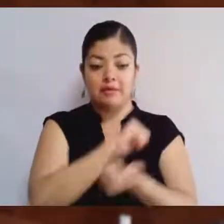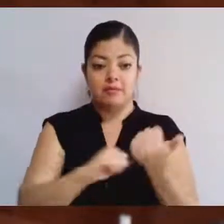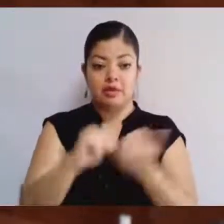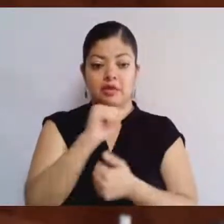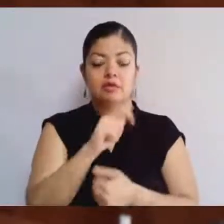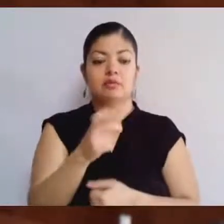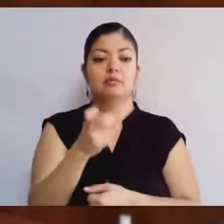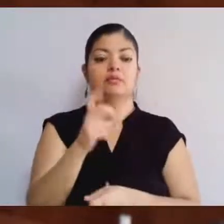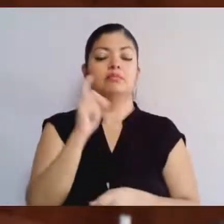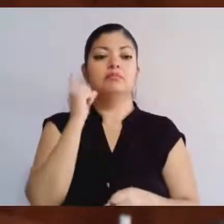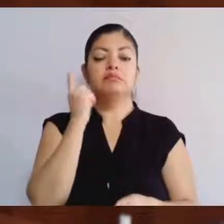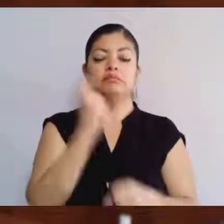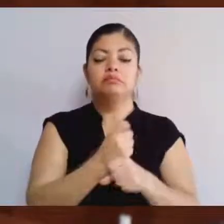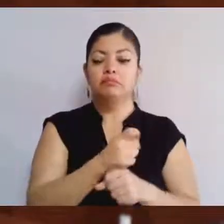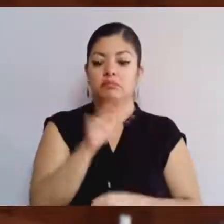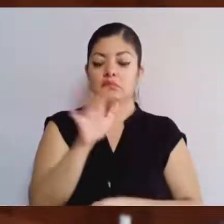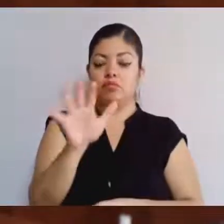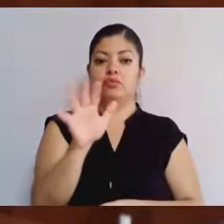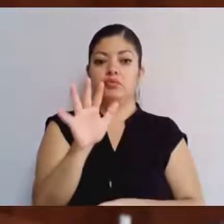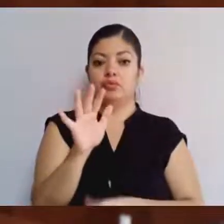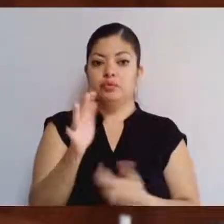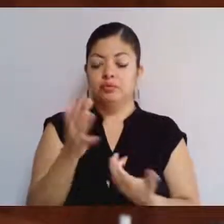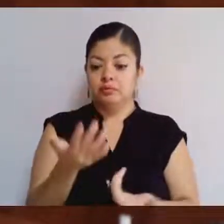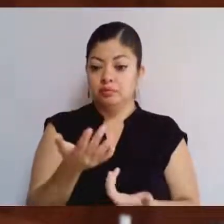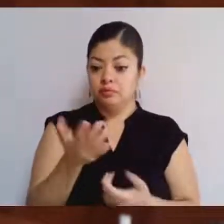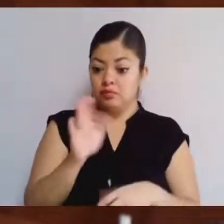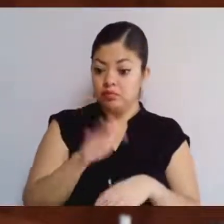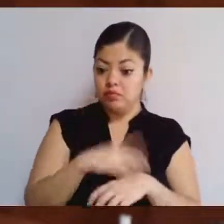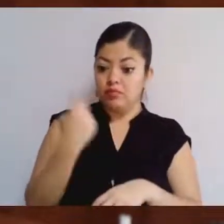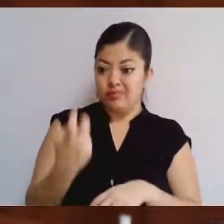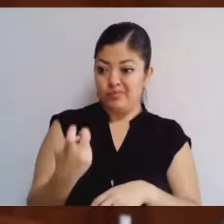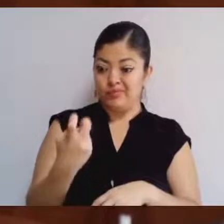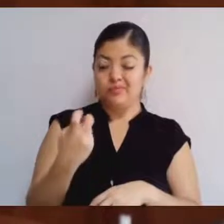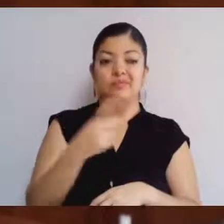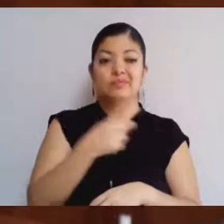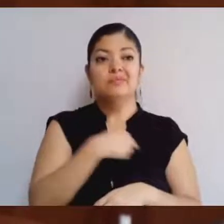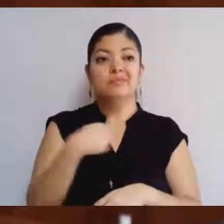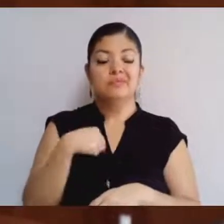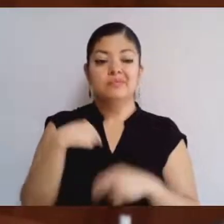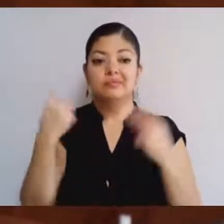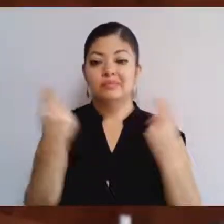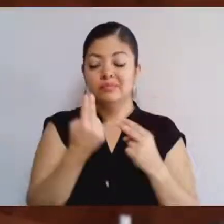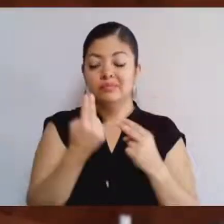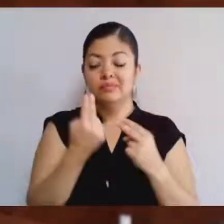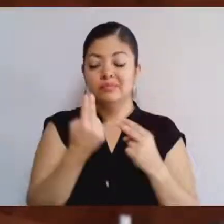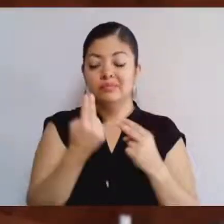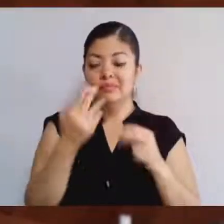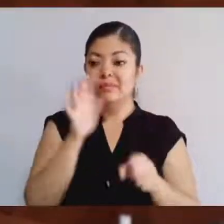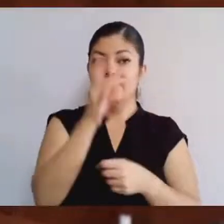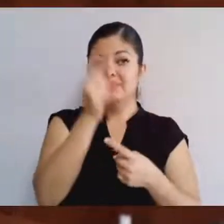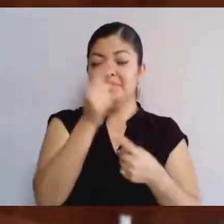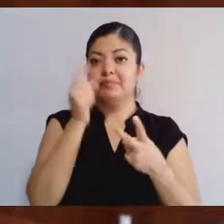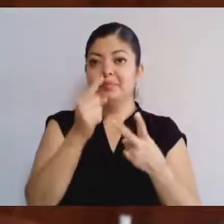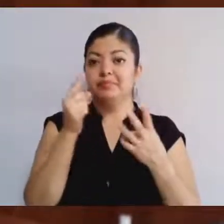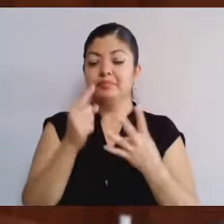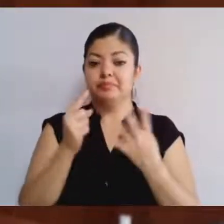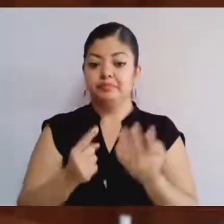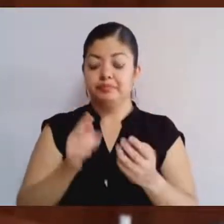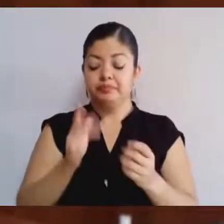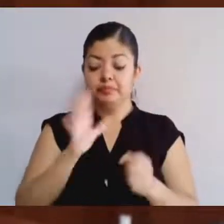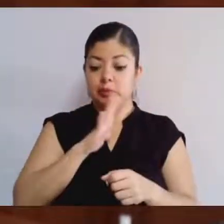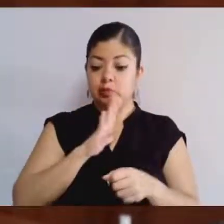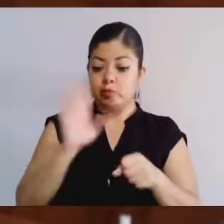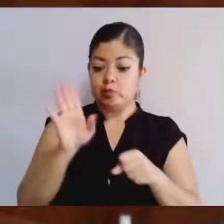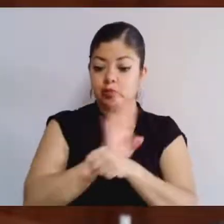tiene un gran impacto, por lo que requiere contemplar diversos aspectos, entre las cuales se encuentran los